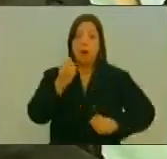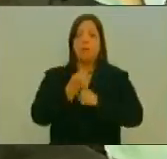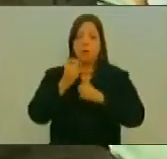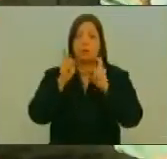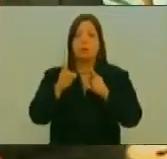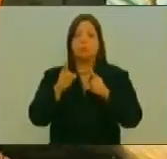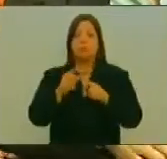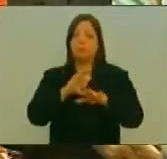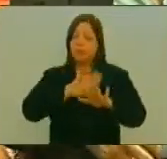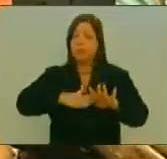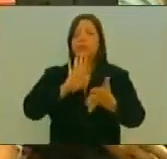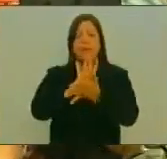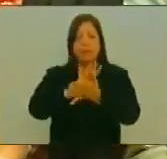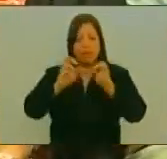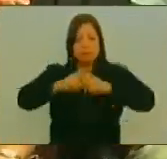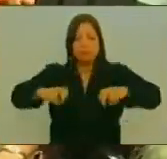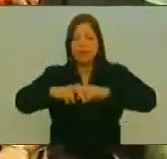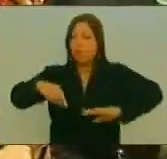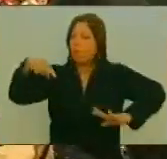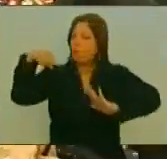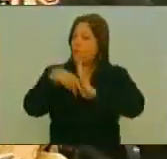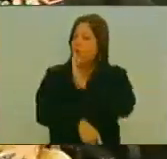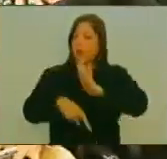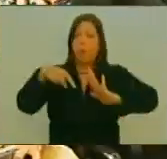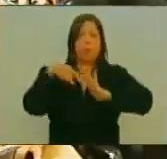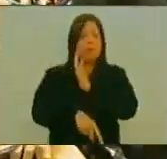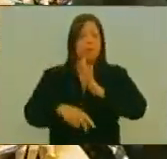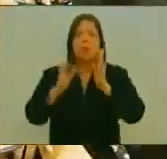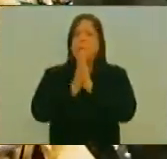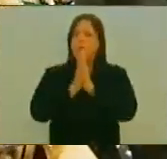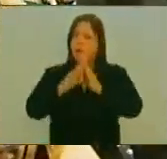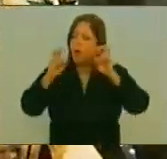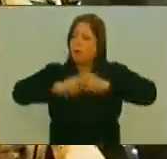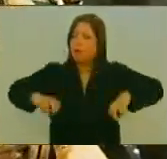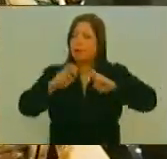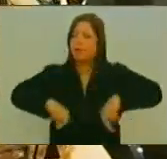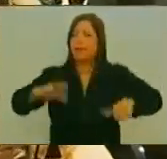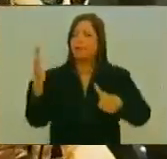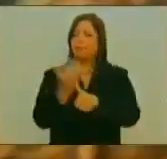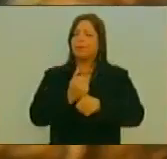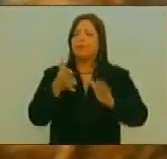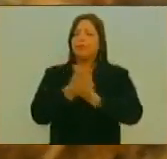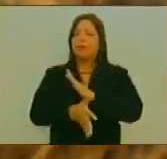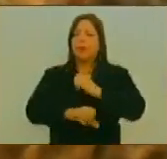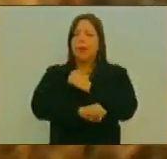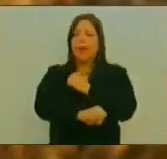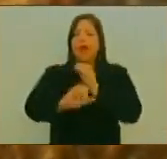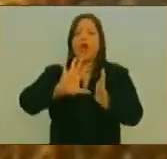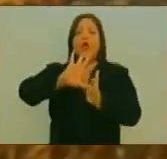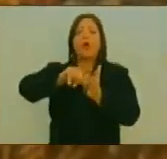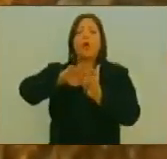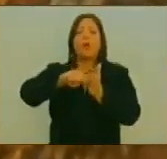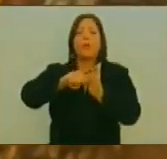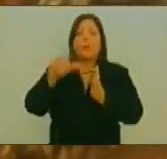Para llegar Hasta las Últimas Consecuencias En estos casos De desfalco A la nación